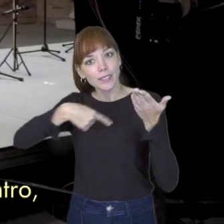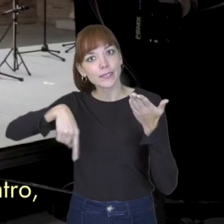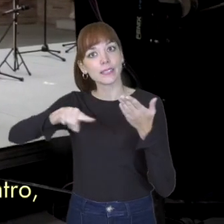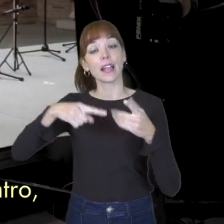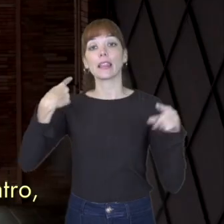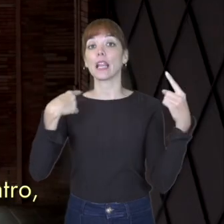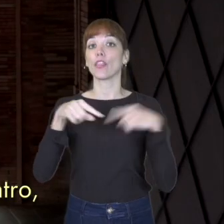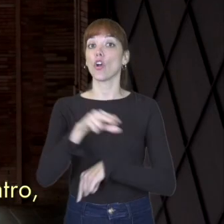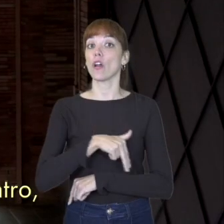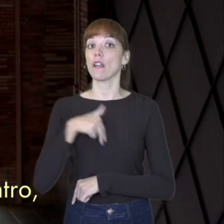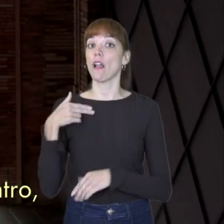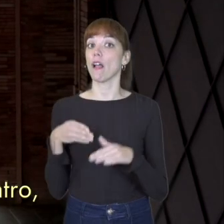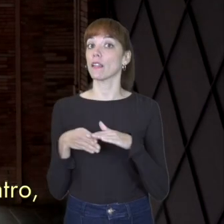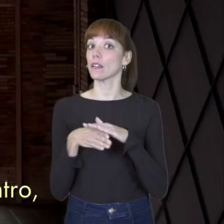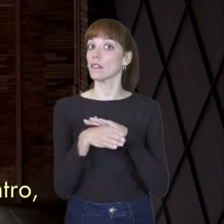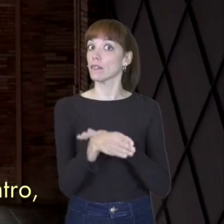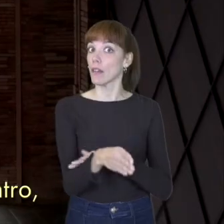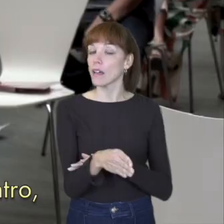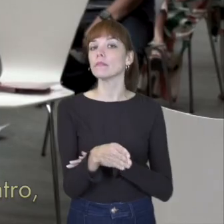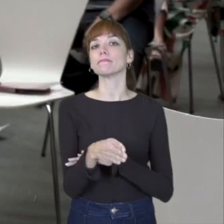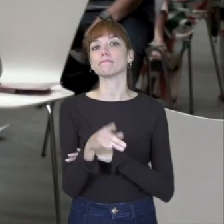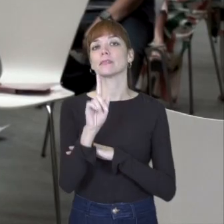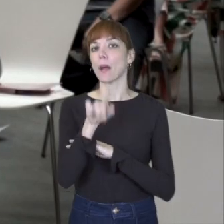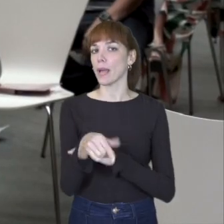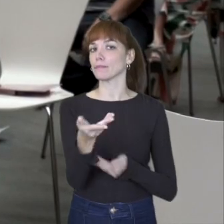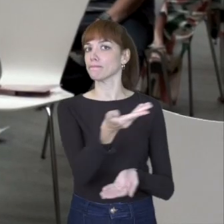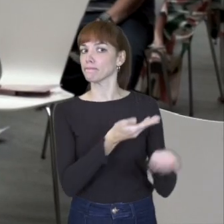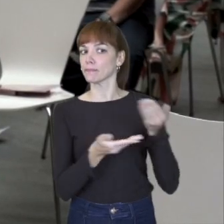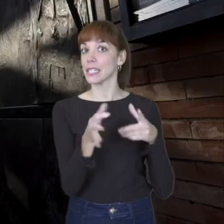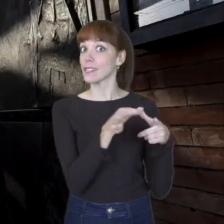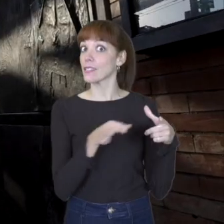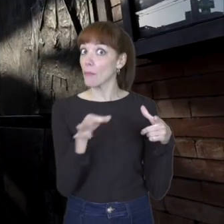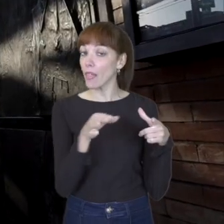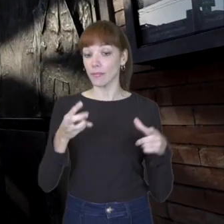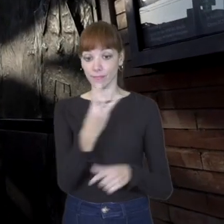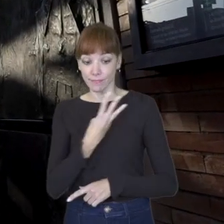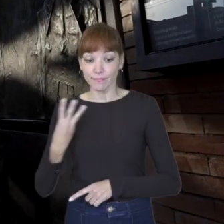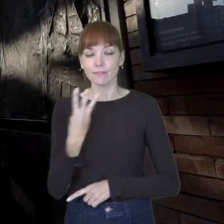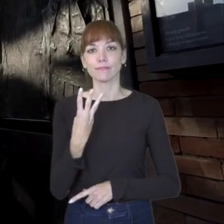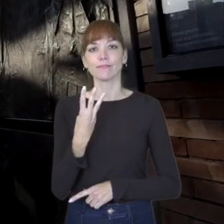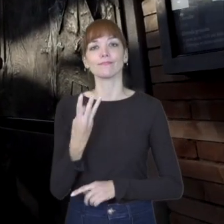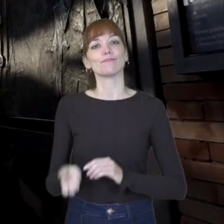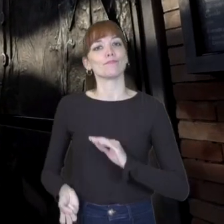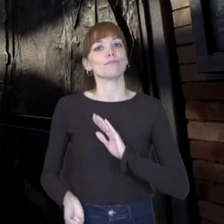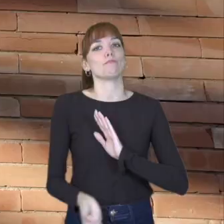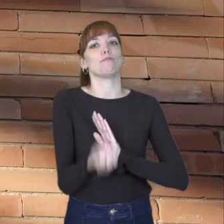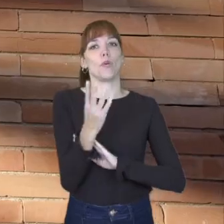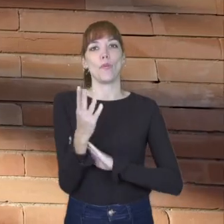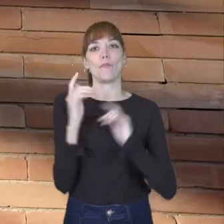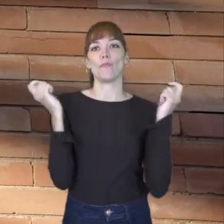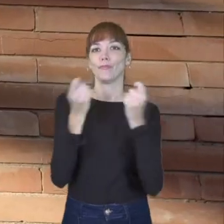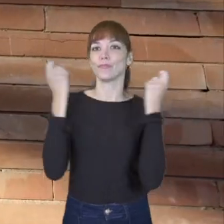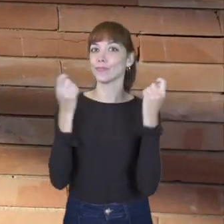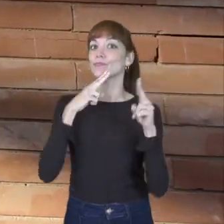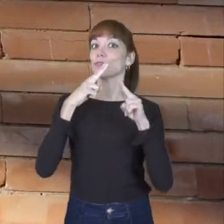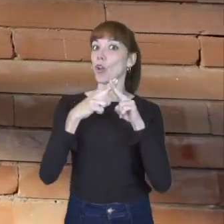Dirección General de Ascensibilidad y CEN, en colaboración con el SEPAD, lanzamos la campaña 12